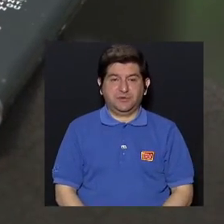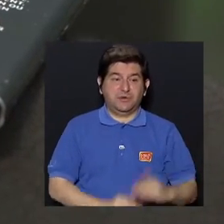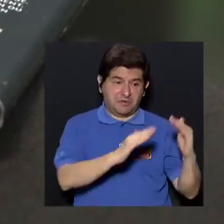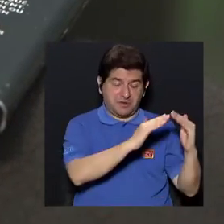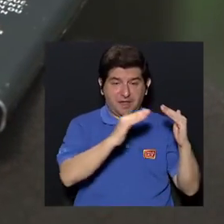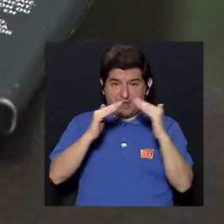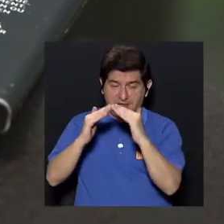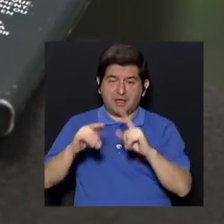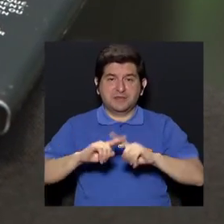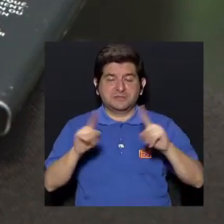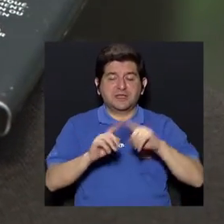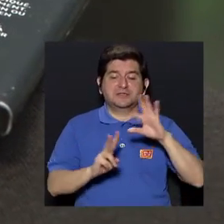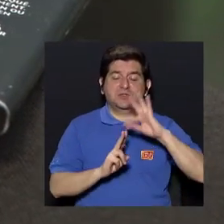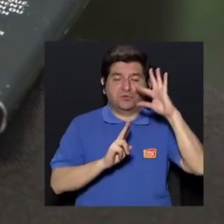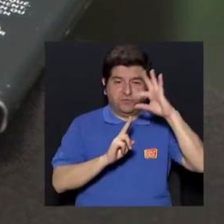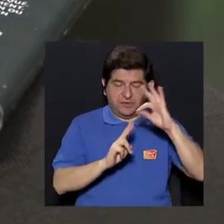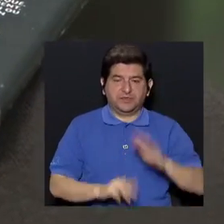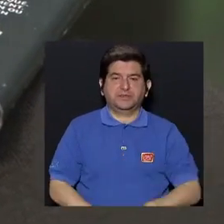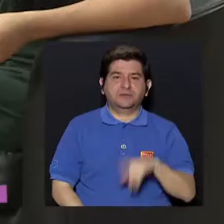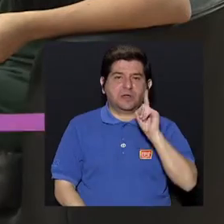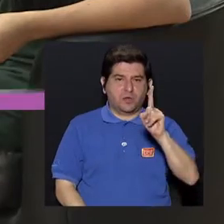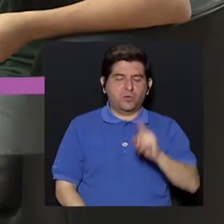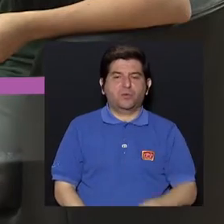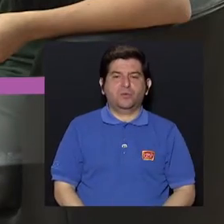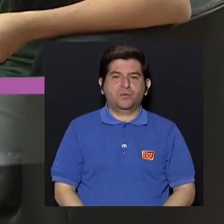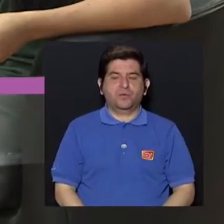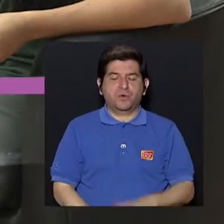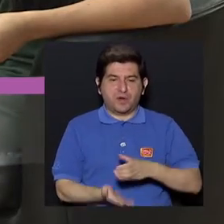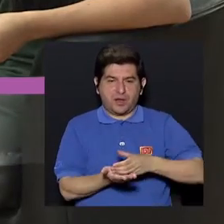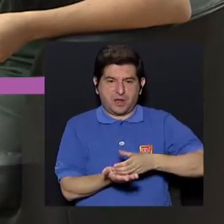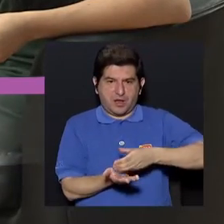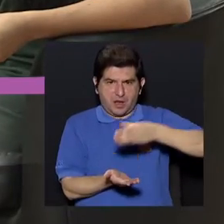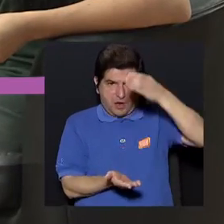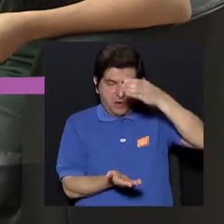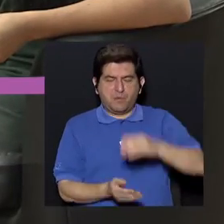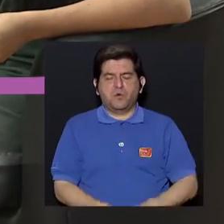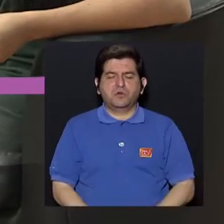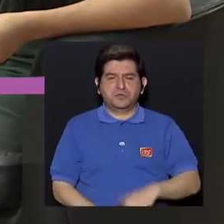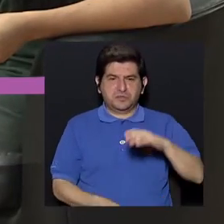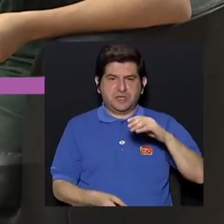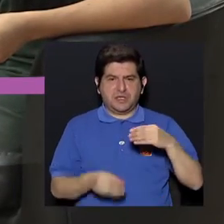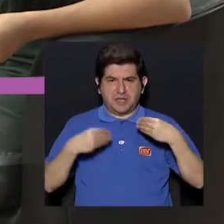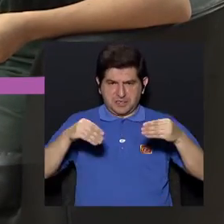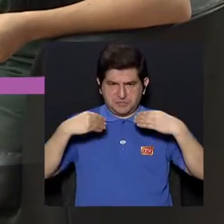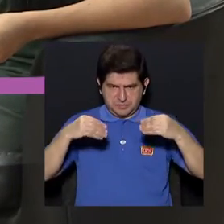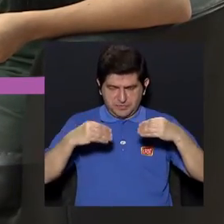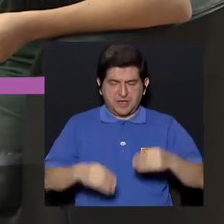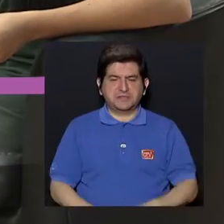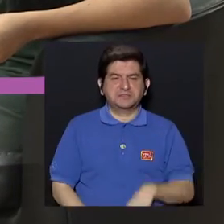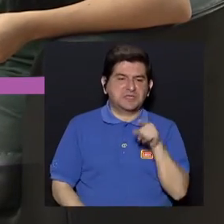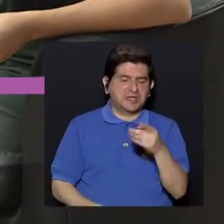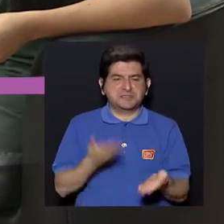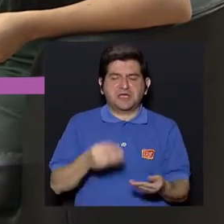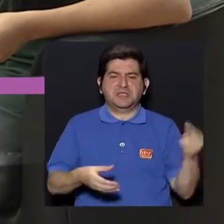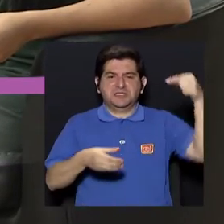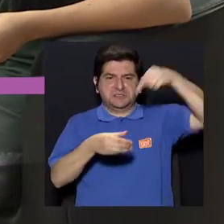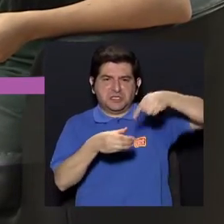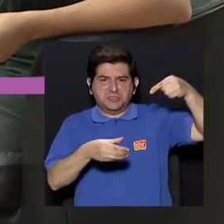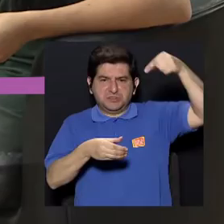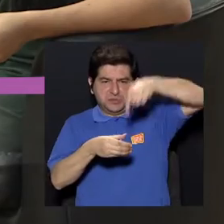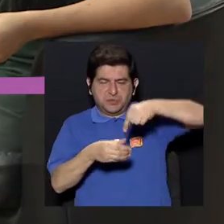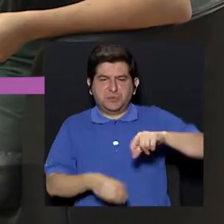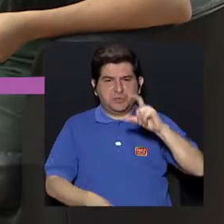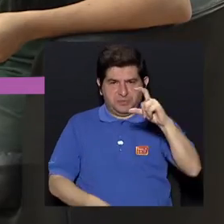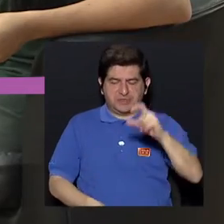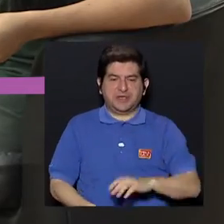casas hay varias alternativas. Una, por ejemplo, las botellas desechables de refresco. Podríamos ir poniendo las baterías, ¿para